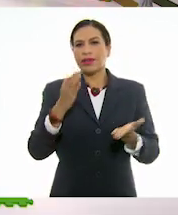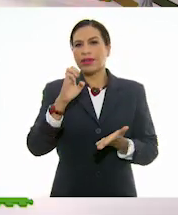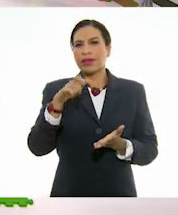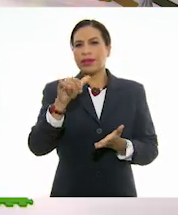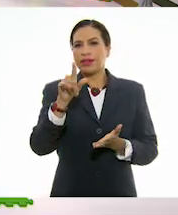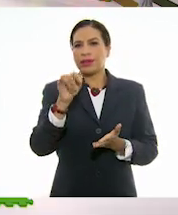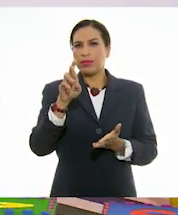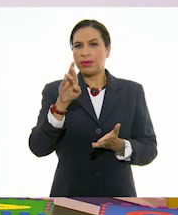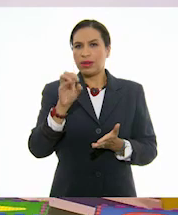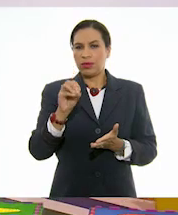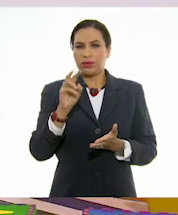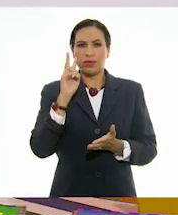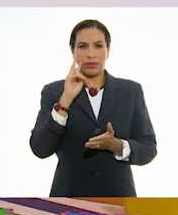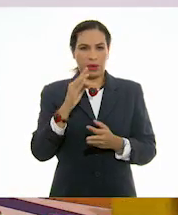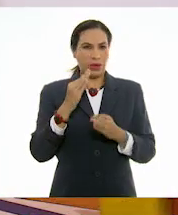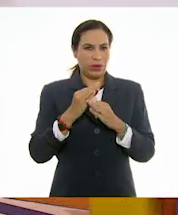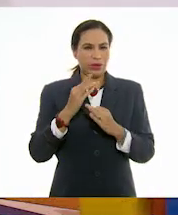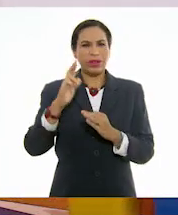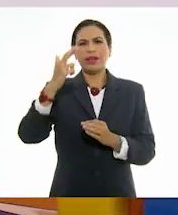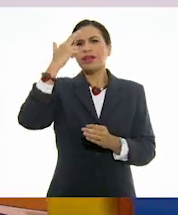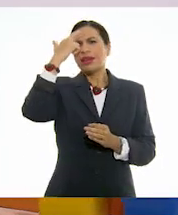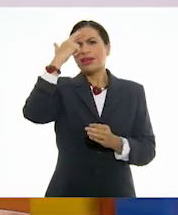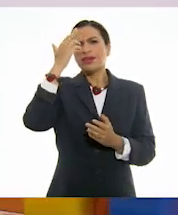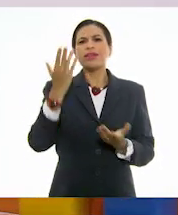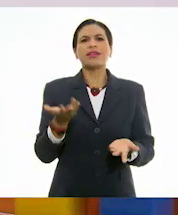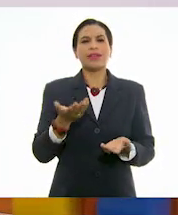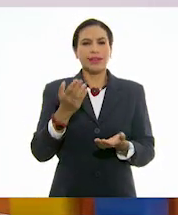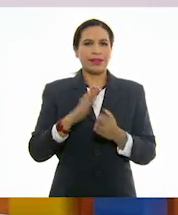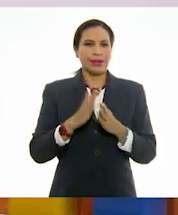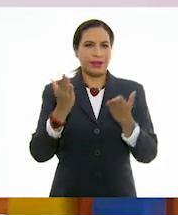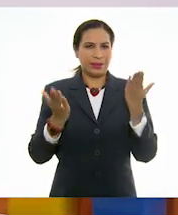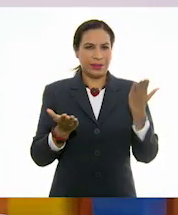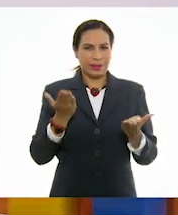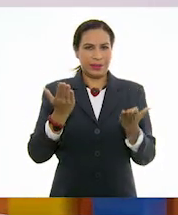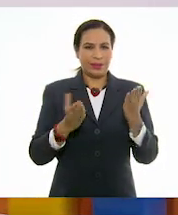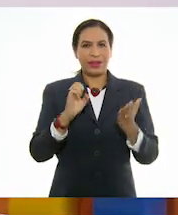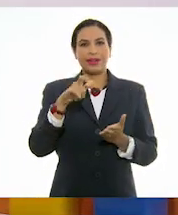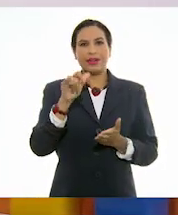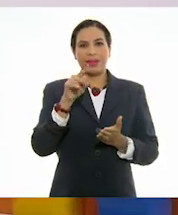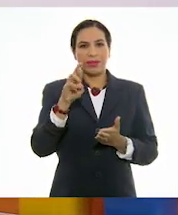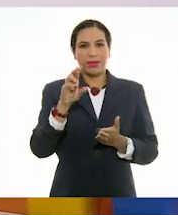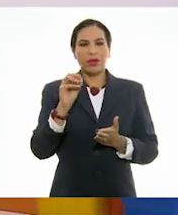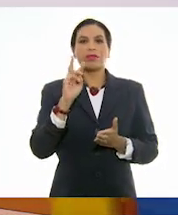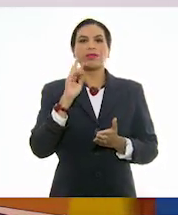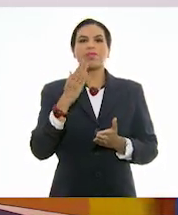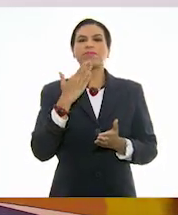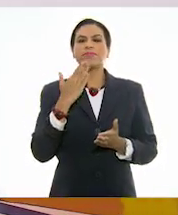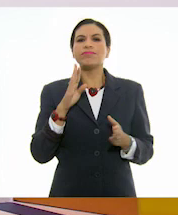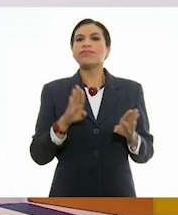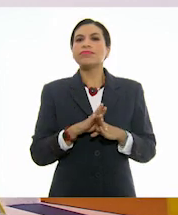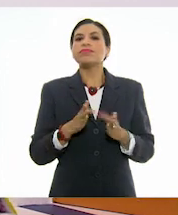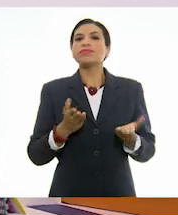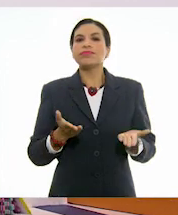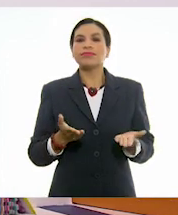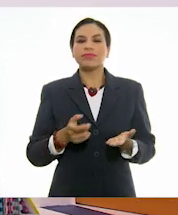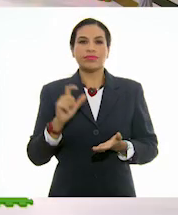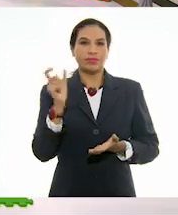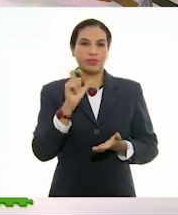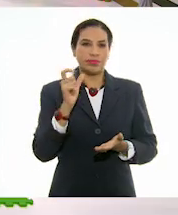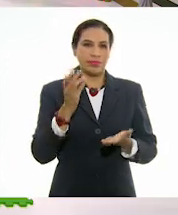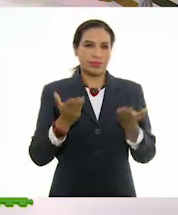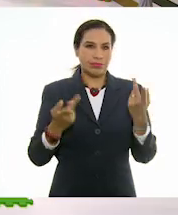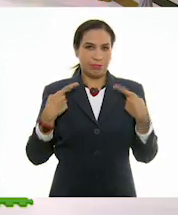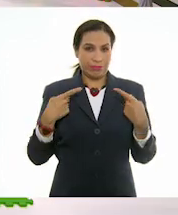¿Equilibrio? Sí. Ahorita vamos a recordar qué es el equilibrio. Muy bien. Es como cuando un